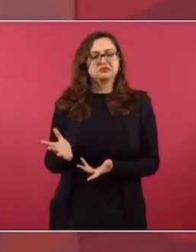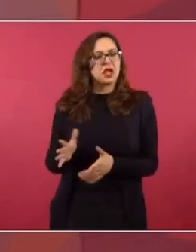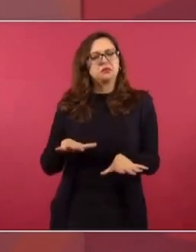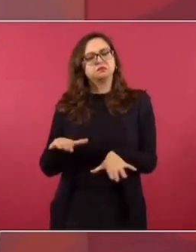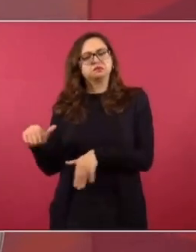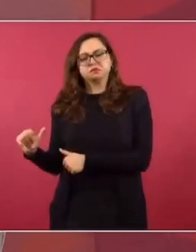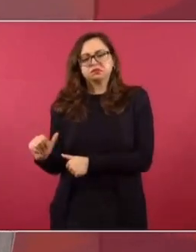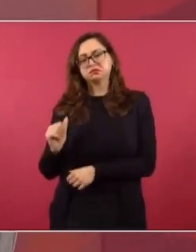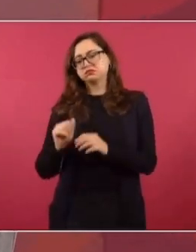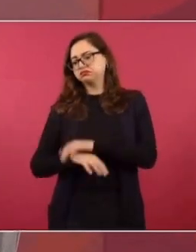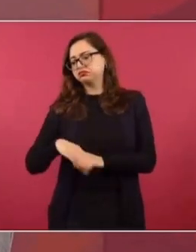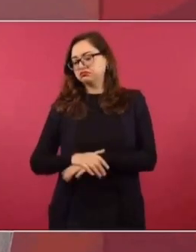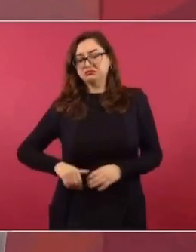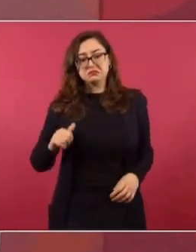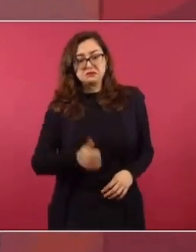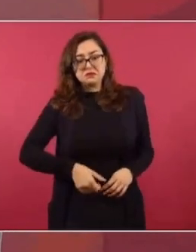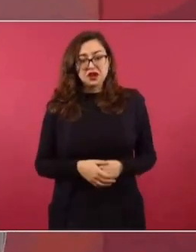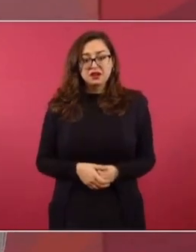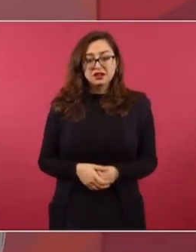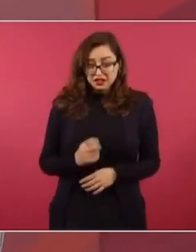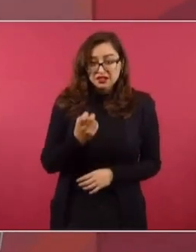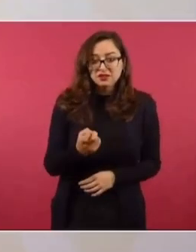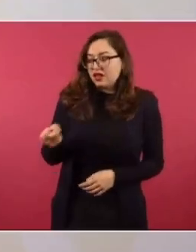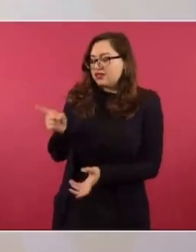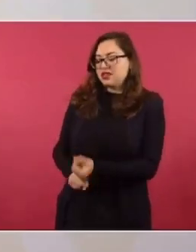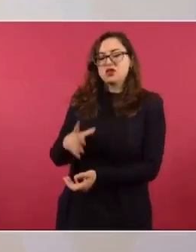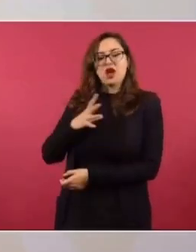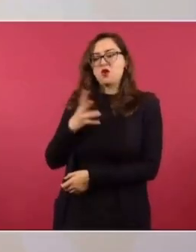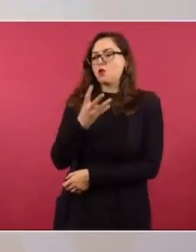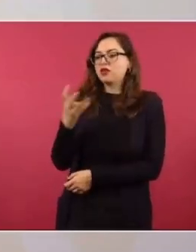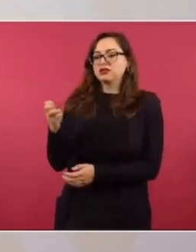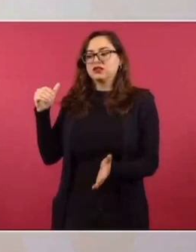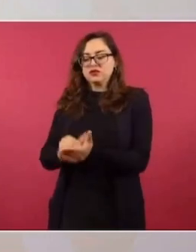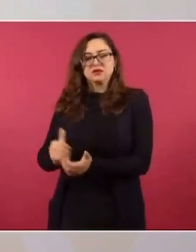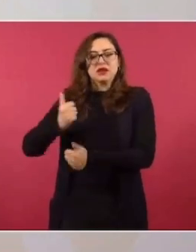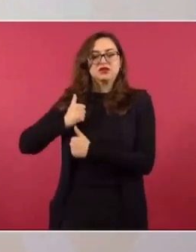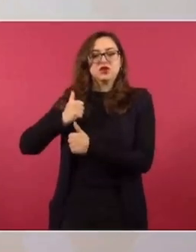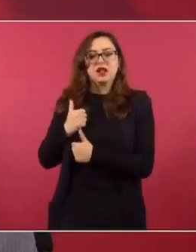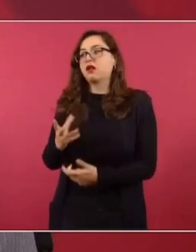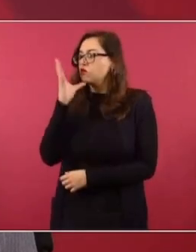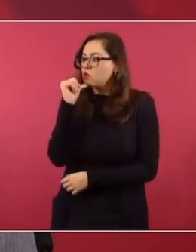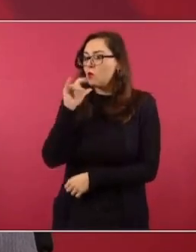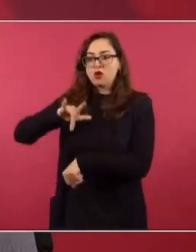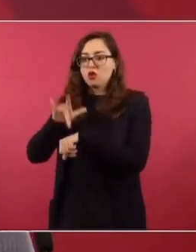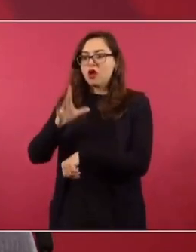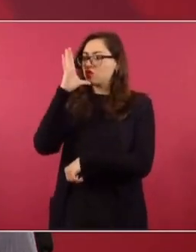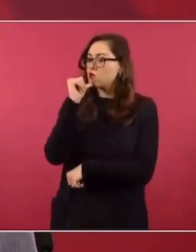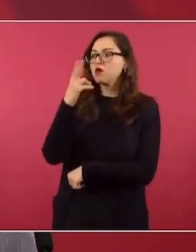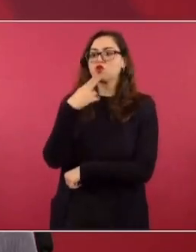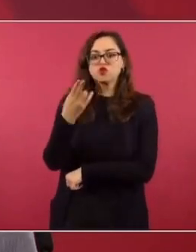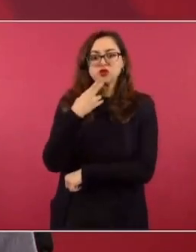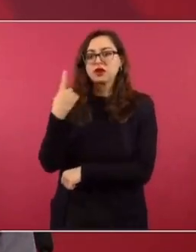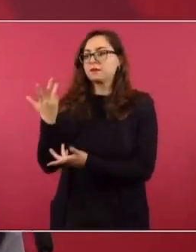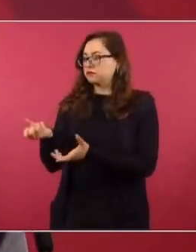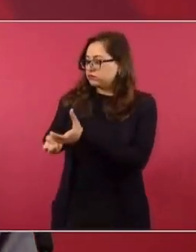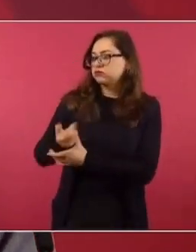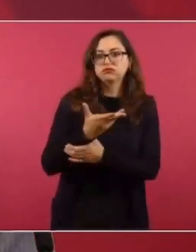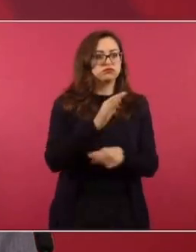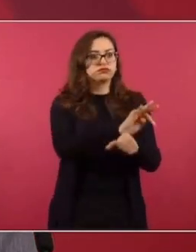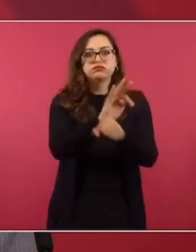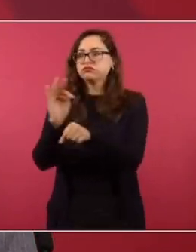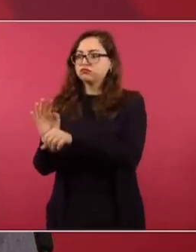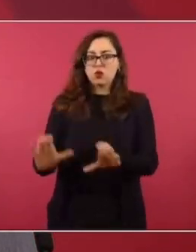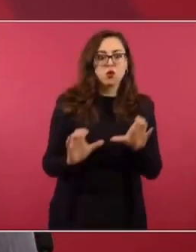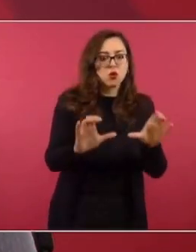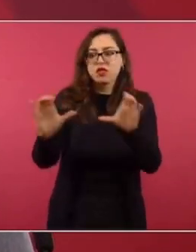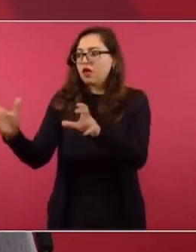tienen cerca de 400 mil elementos, ¿no los vamos a poder utilizar para que protejan al pueblo